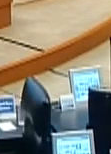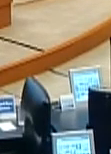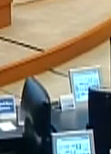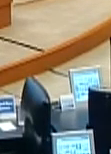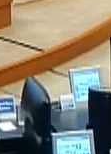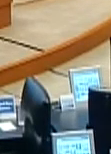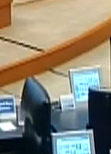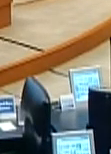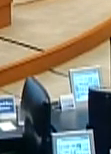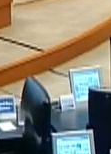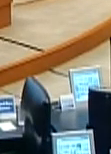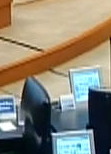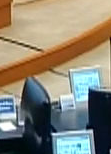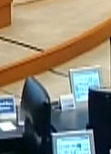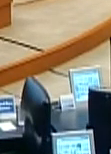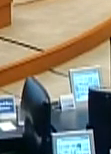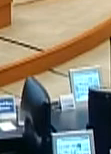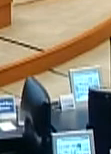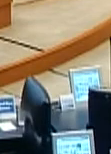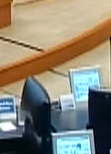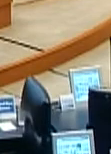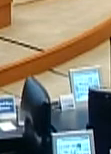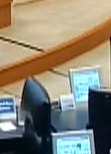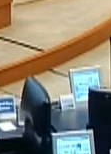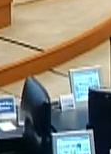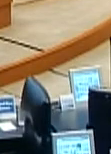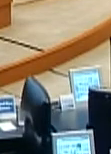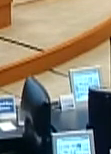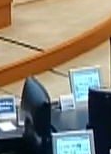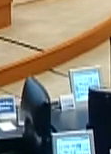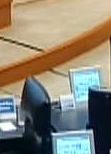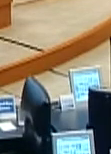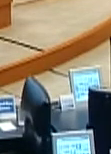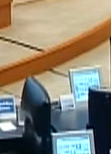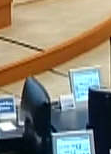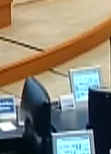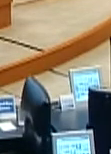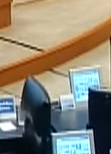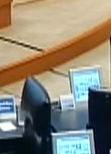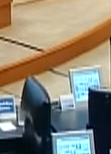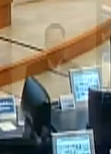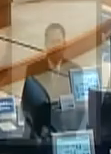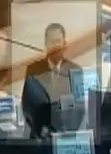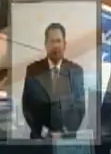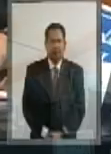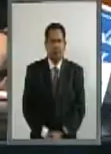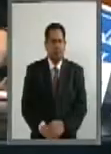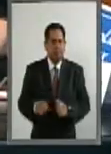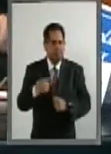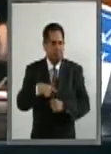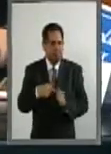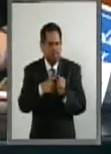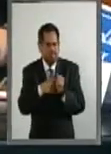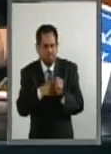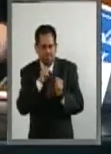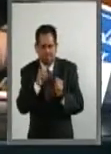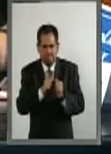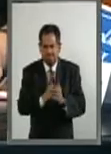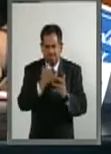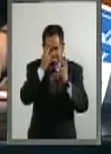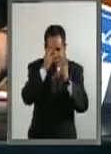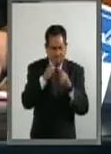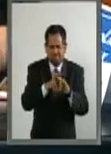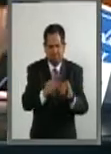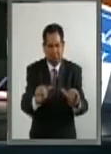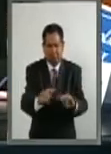la que salió a la presidencia de la República. La invito a que lo conozca. Nada que esconder, ni vergüenza, ni siquiera debilidad.